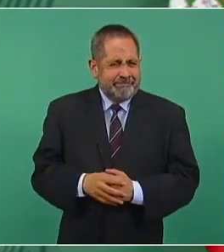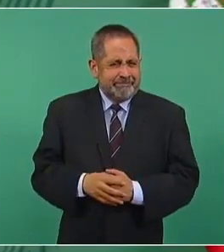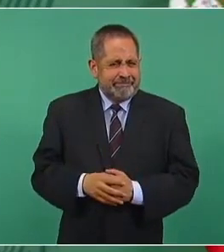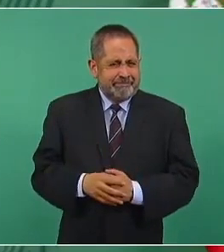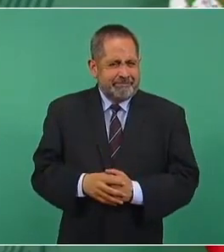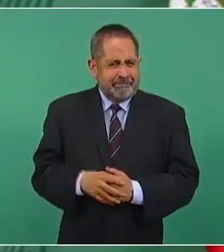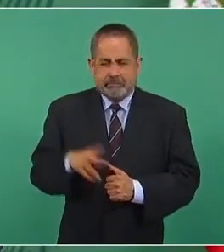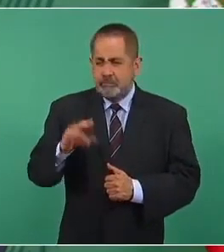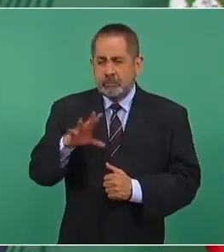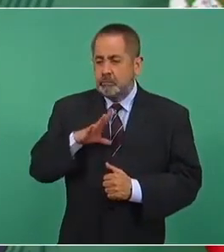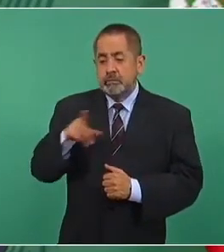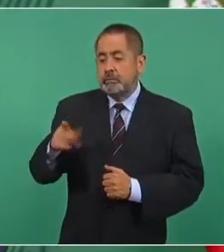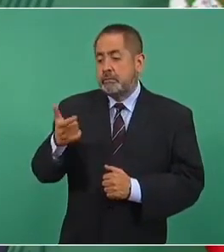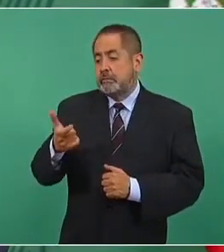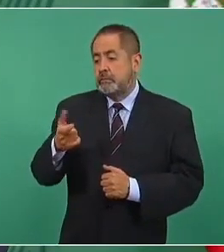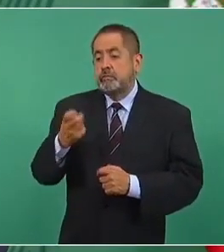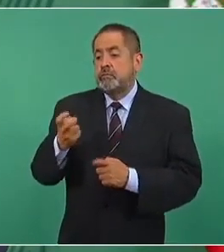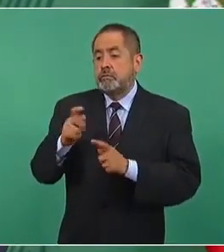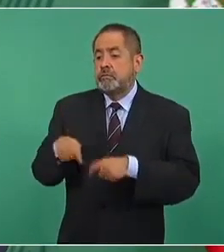para darle el contrato.